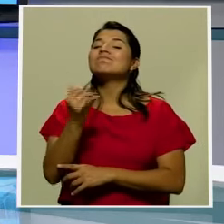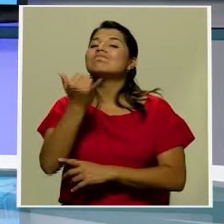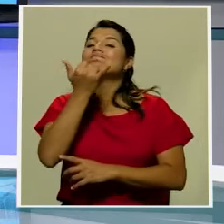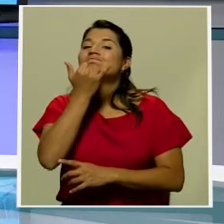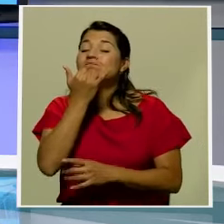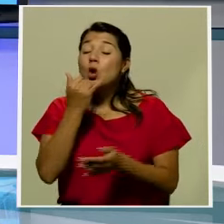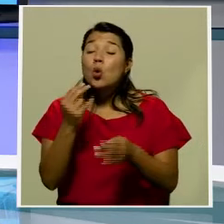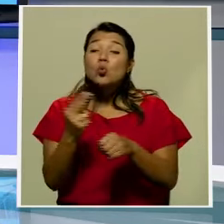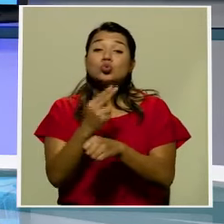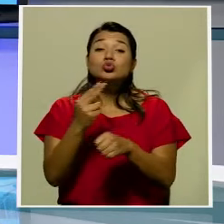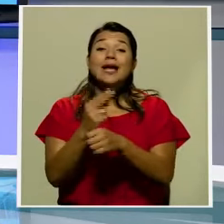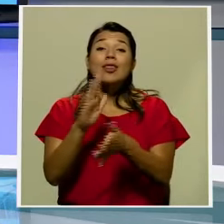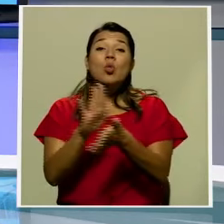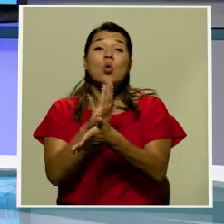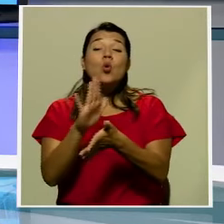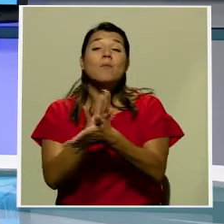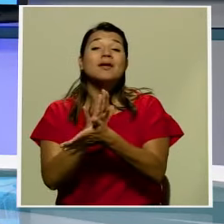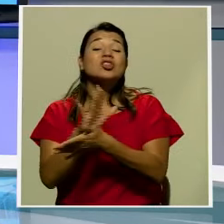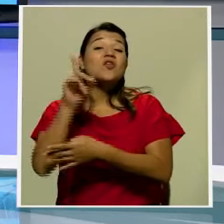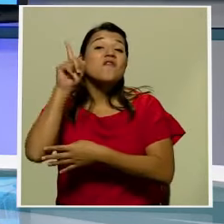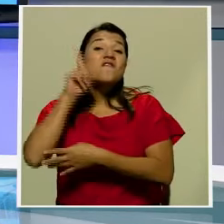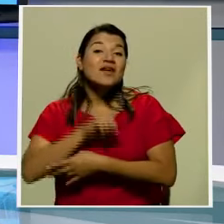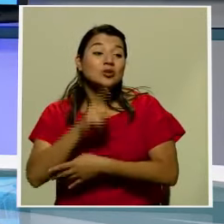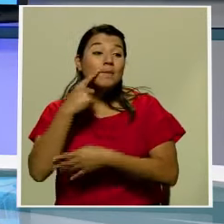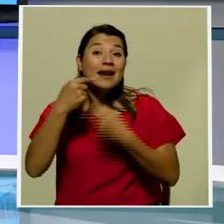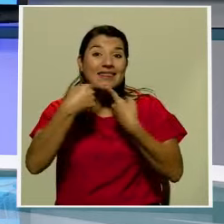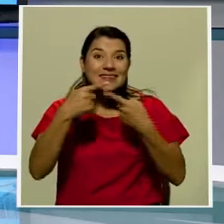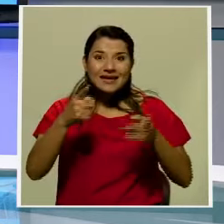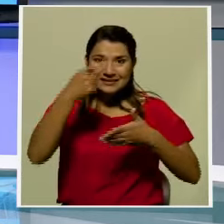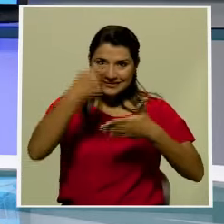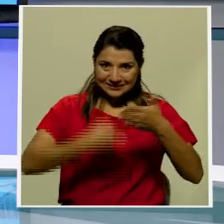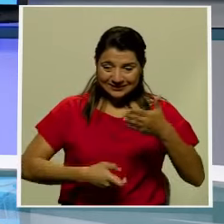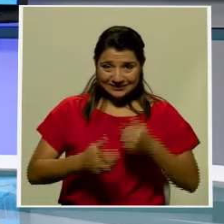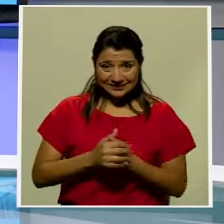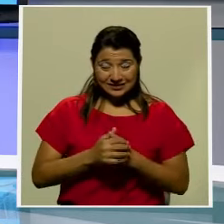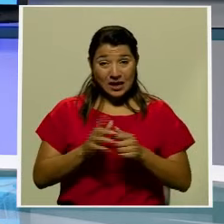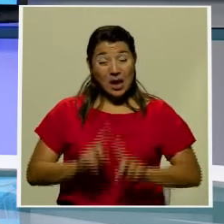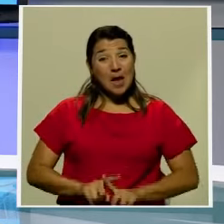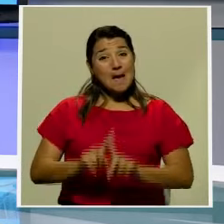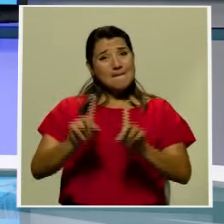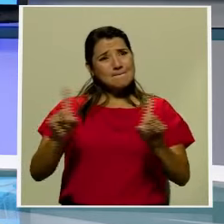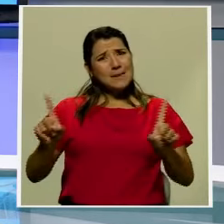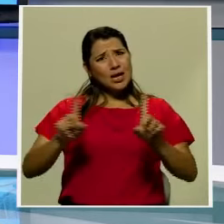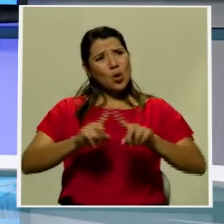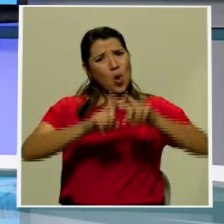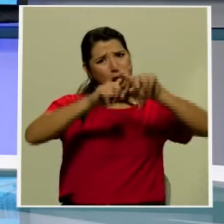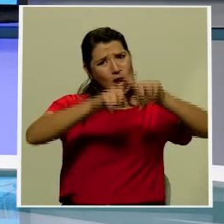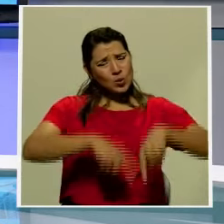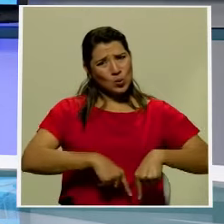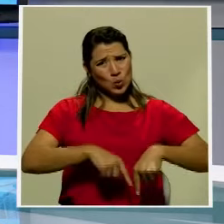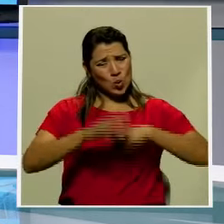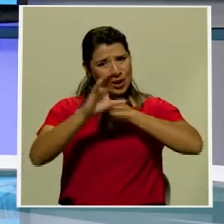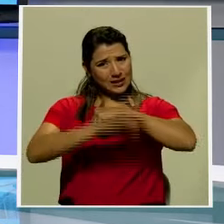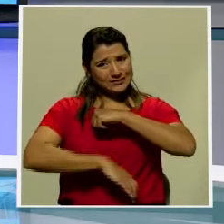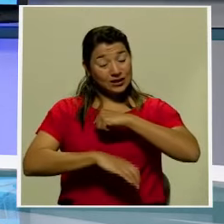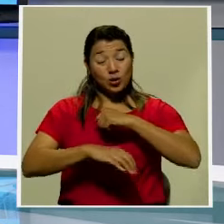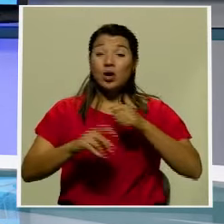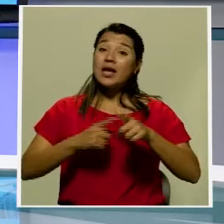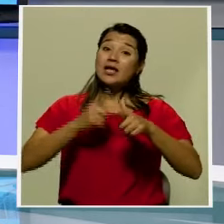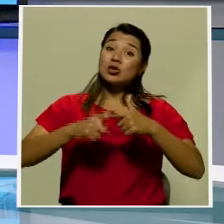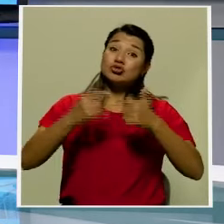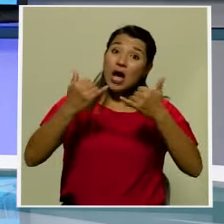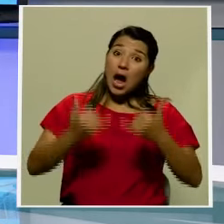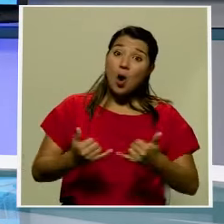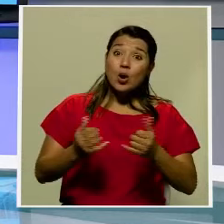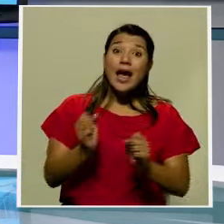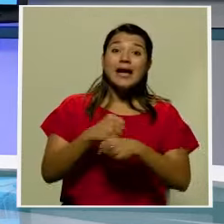declaraciones de impuestos sin embargo anuló la sentencia interpuesta y ahora se deberá realizar un